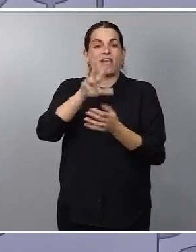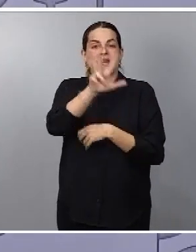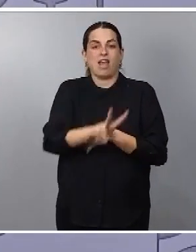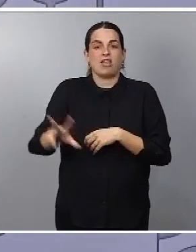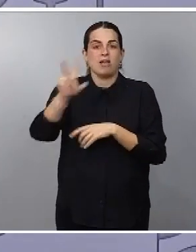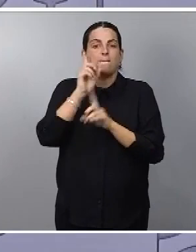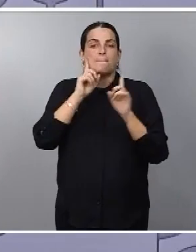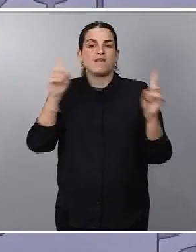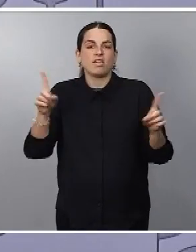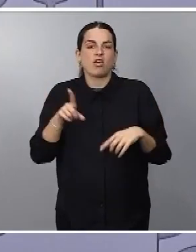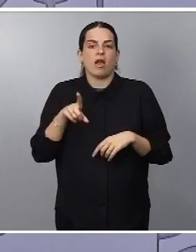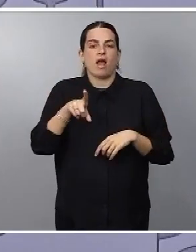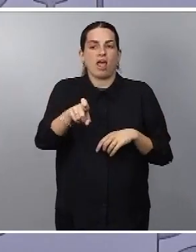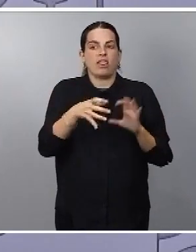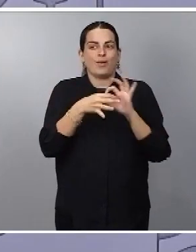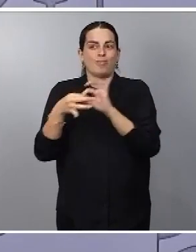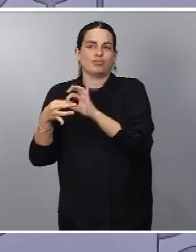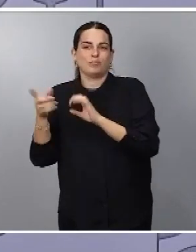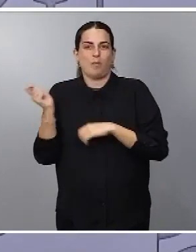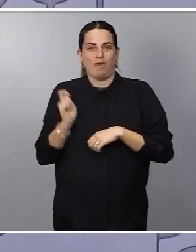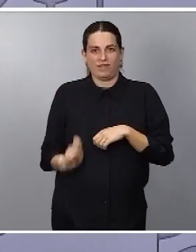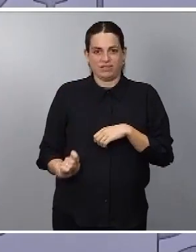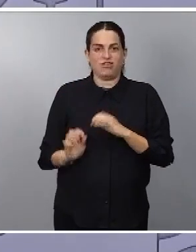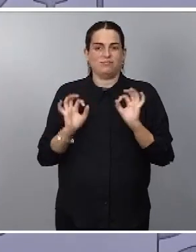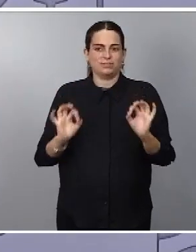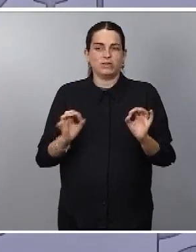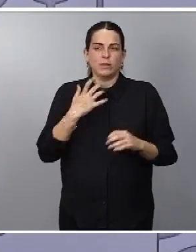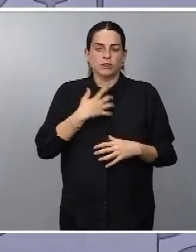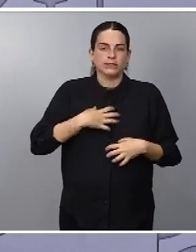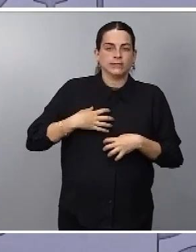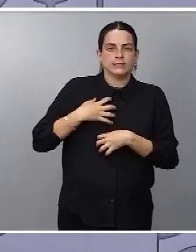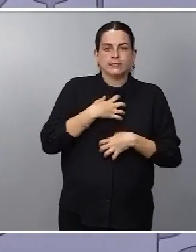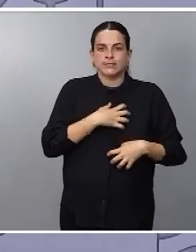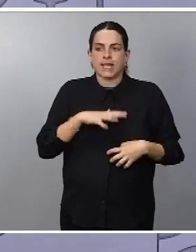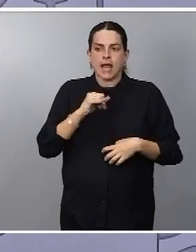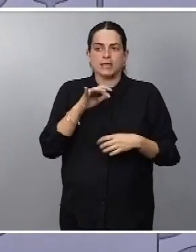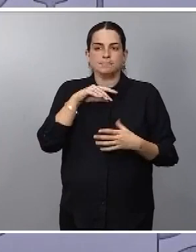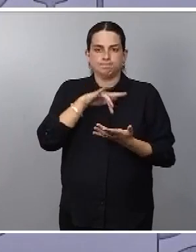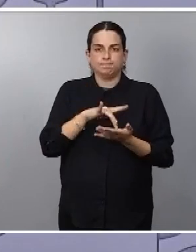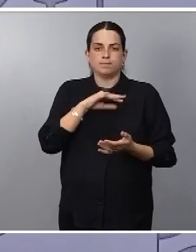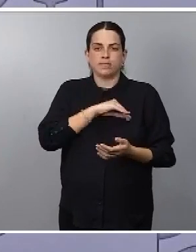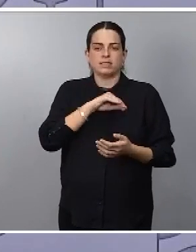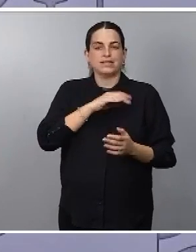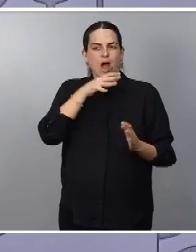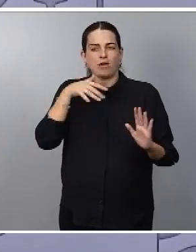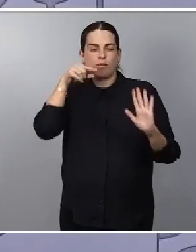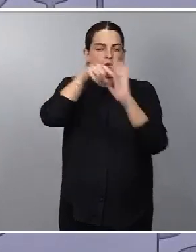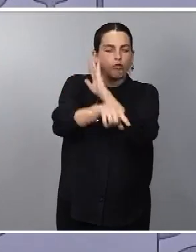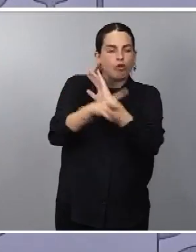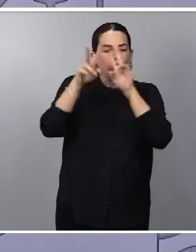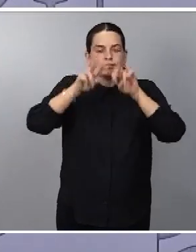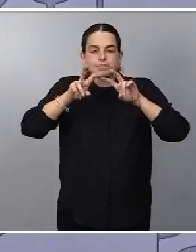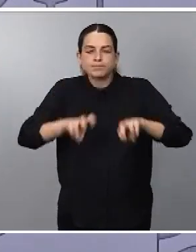del Cáncer de Origen Profesional, una importante inquietud donde ahora vamos a profundizar para conocer la situación